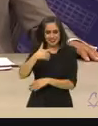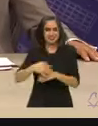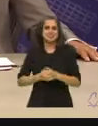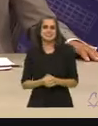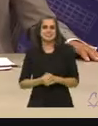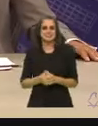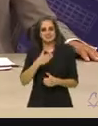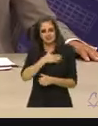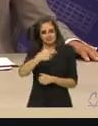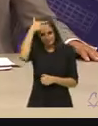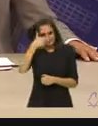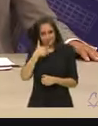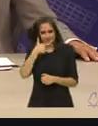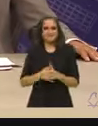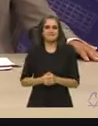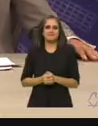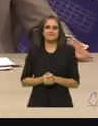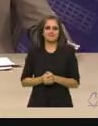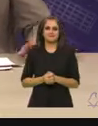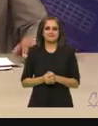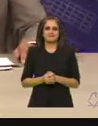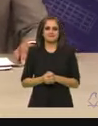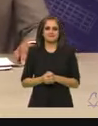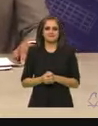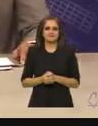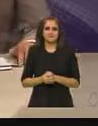noches que nos recojan su basura